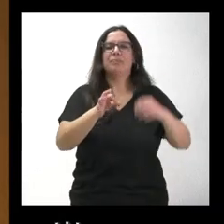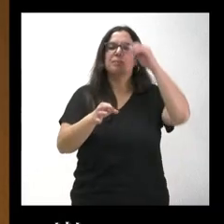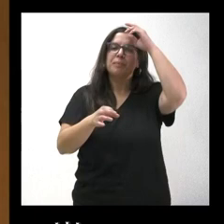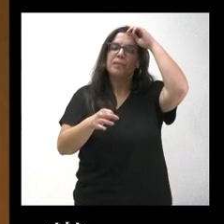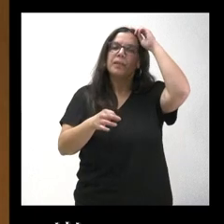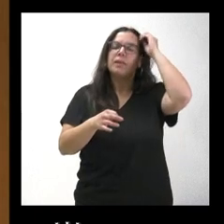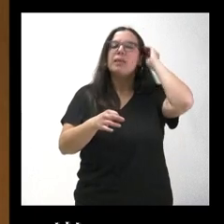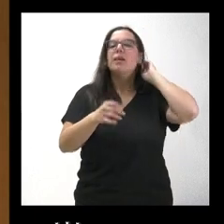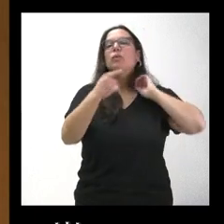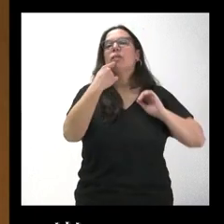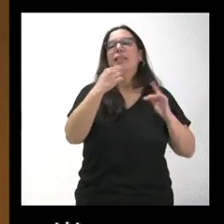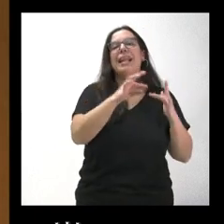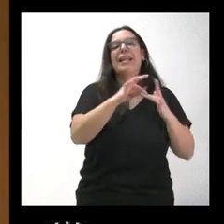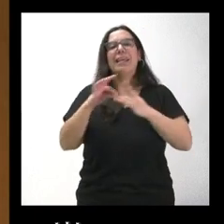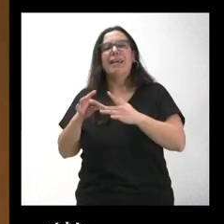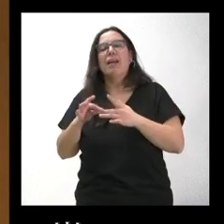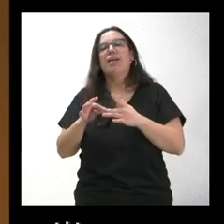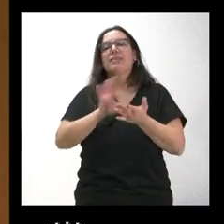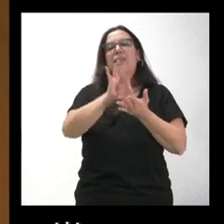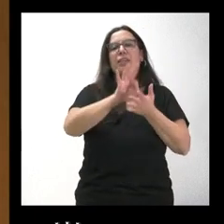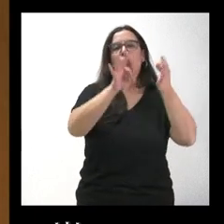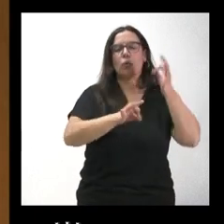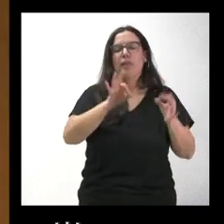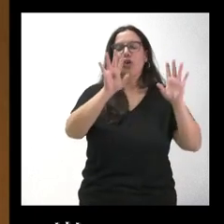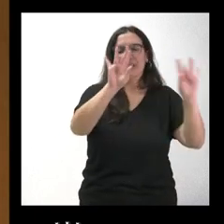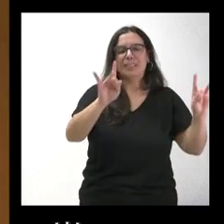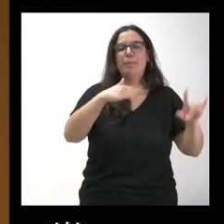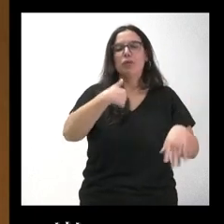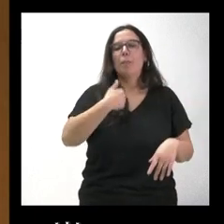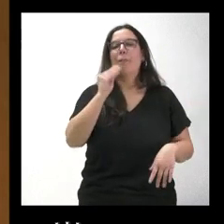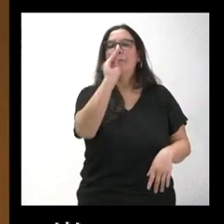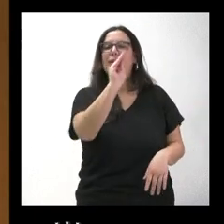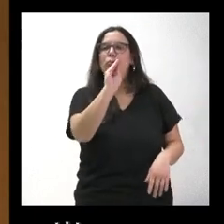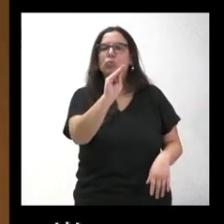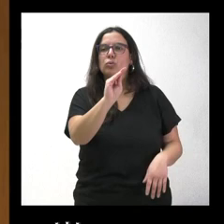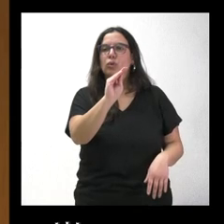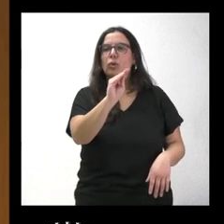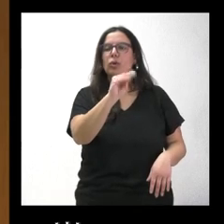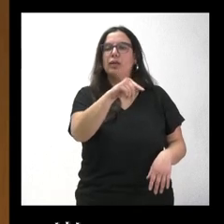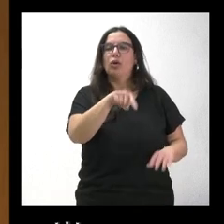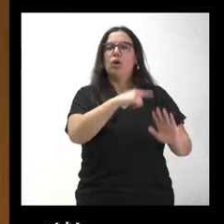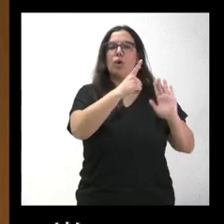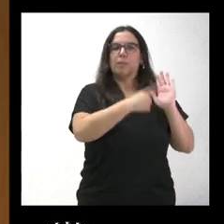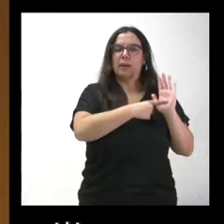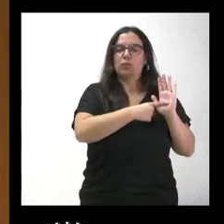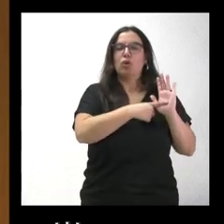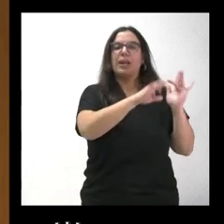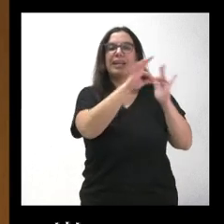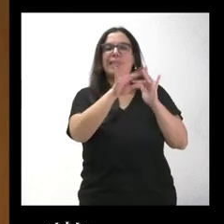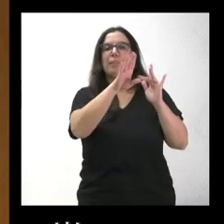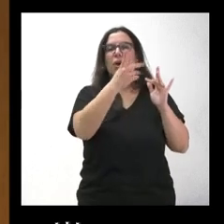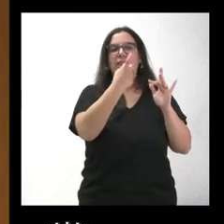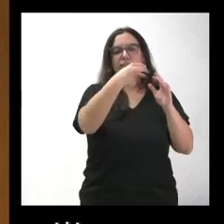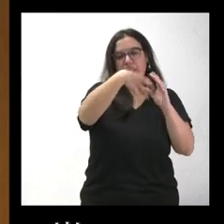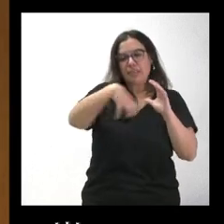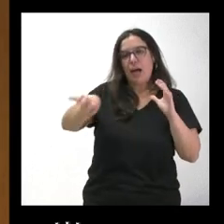lo liderarán los servicios jurídicos, pero yo lo que le planteo es si es en su integridad, o lo van a liderar, pero van a tener que recurrir a algún